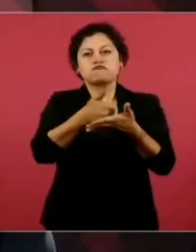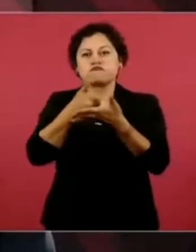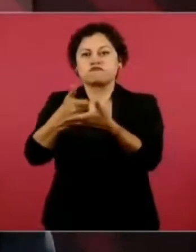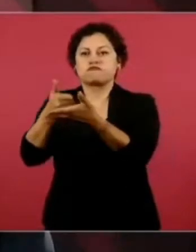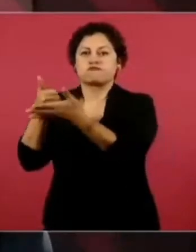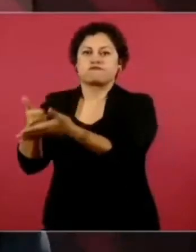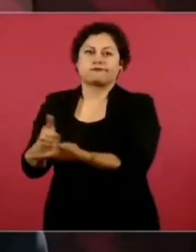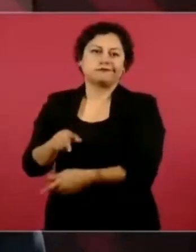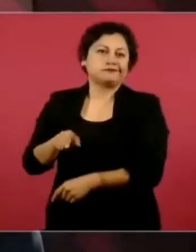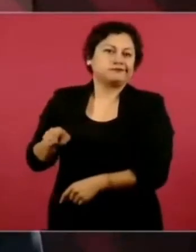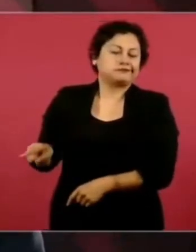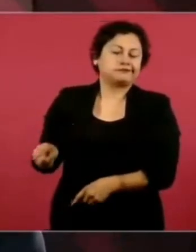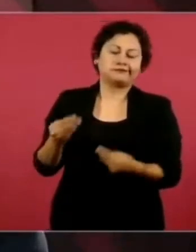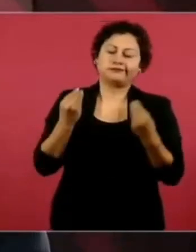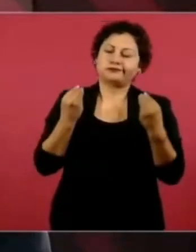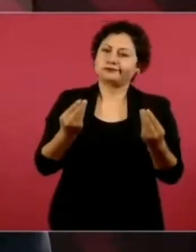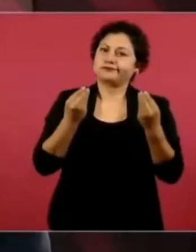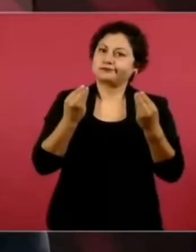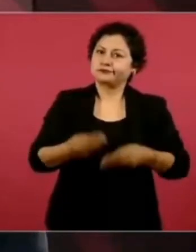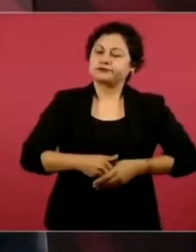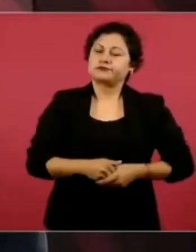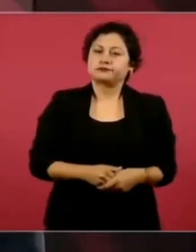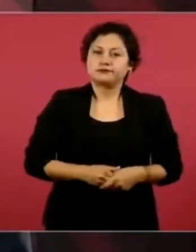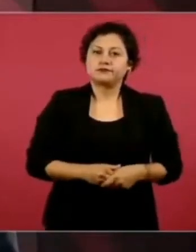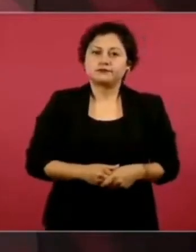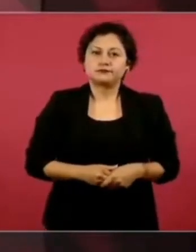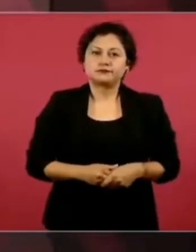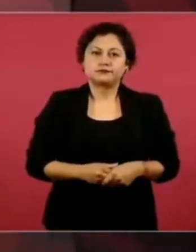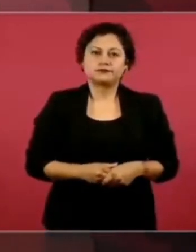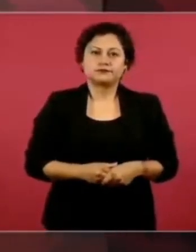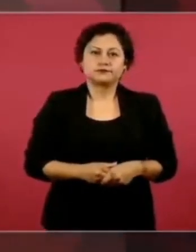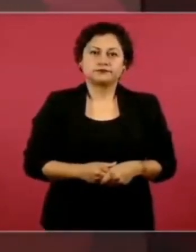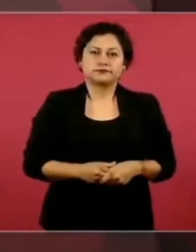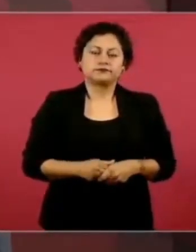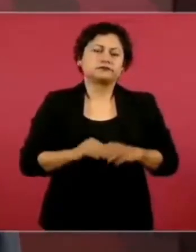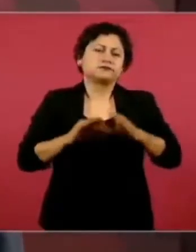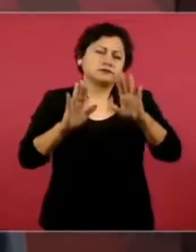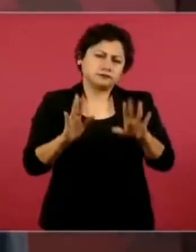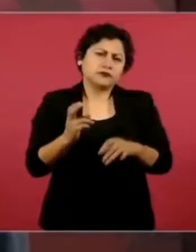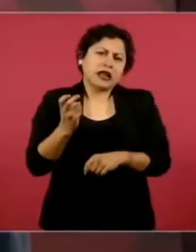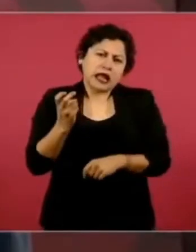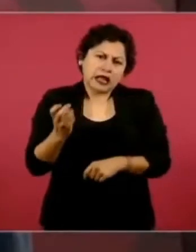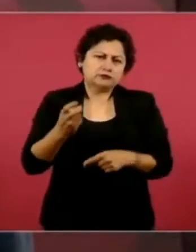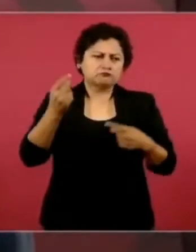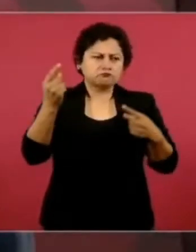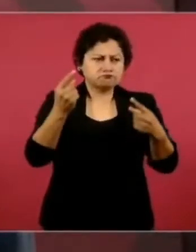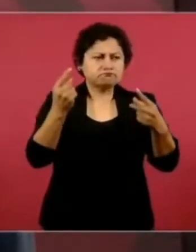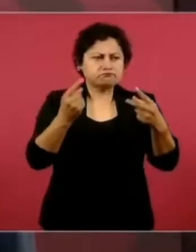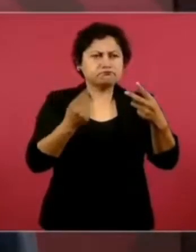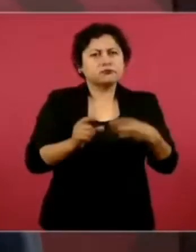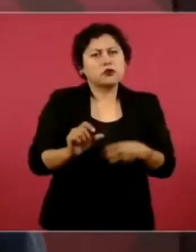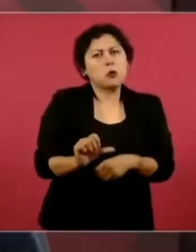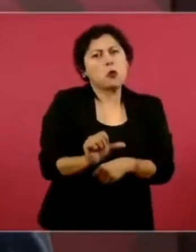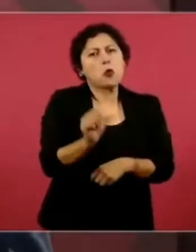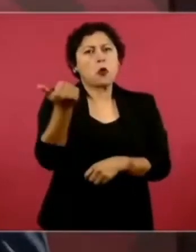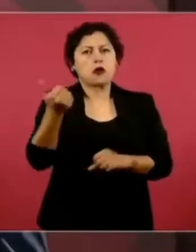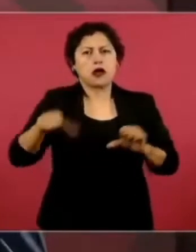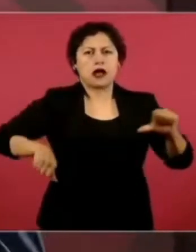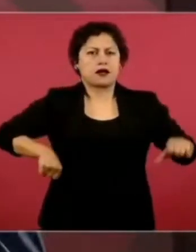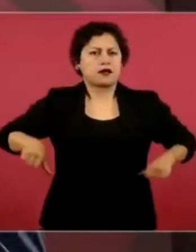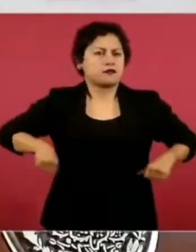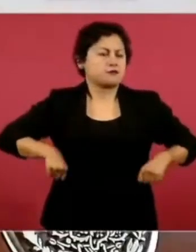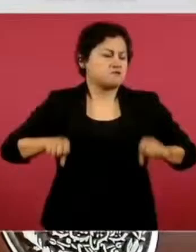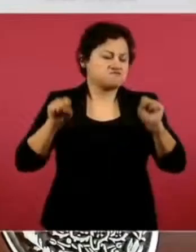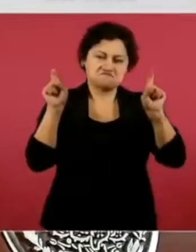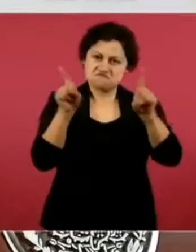además de otras acciones, todo lo que se hace en la aplicación del plan